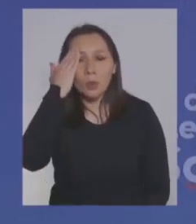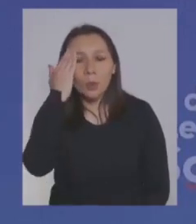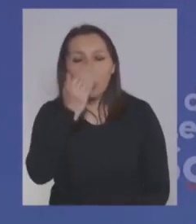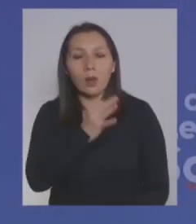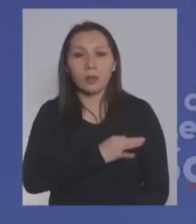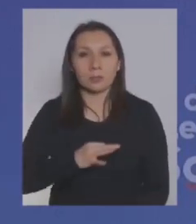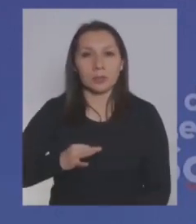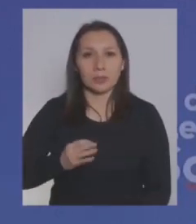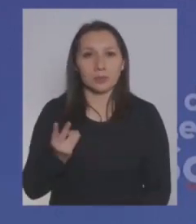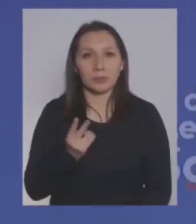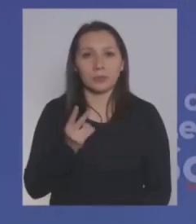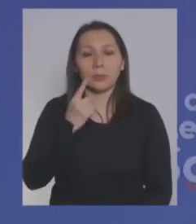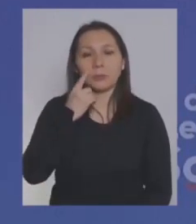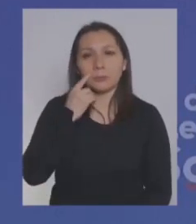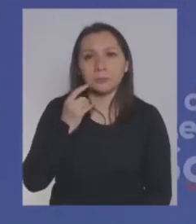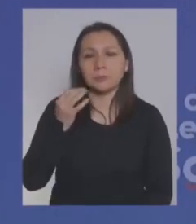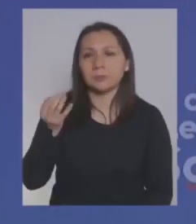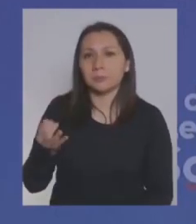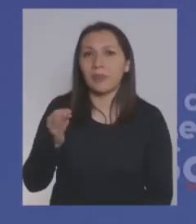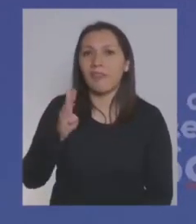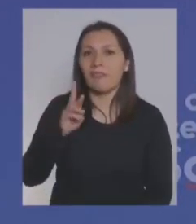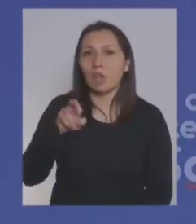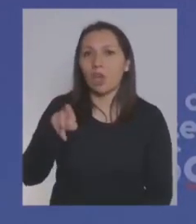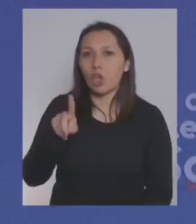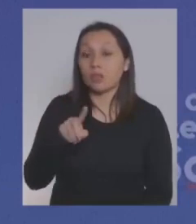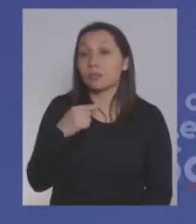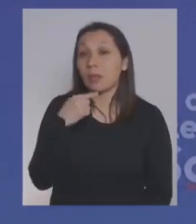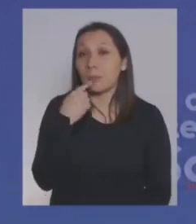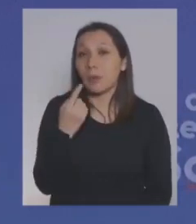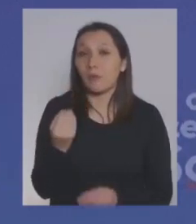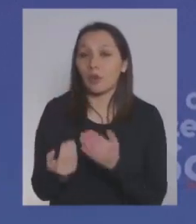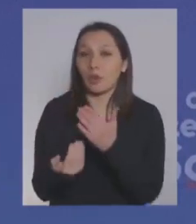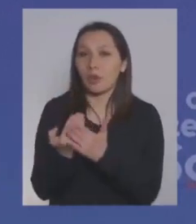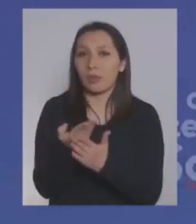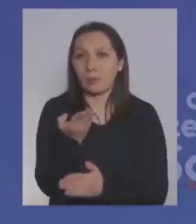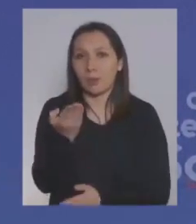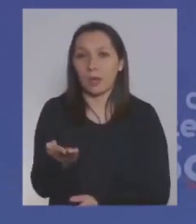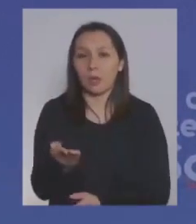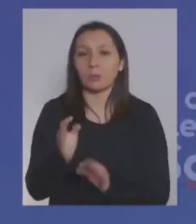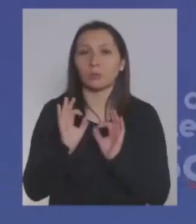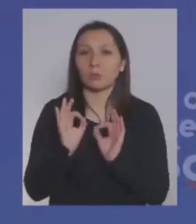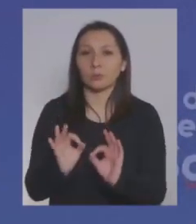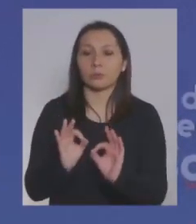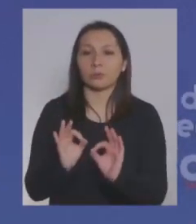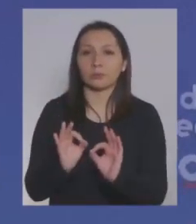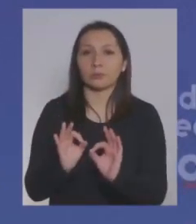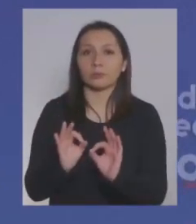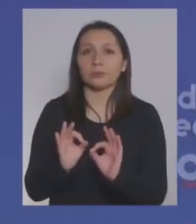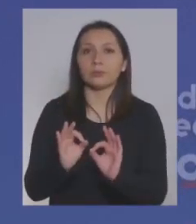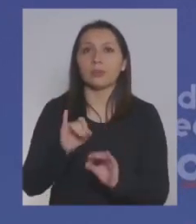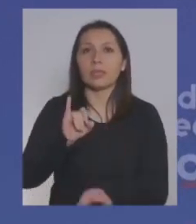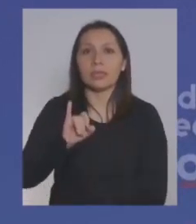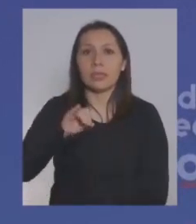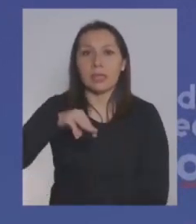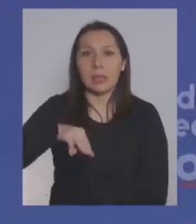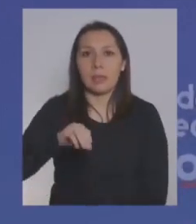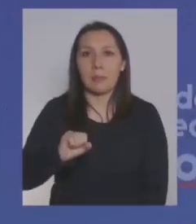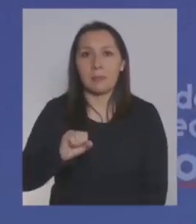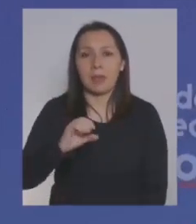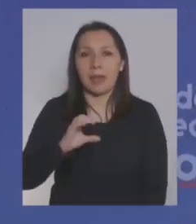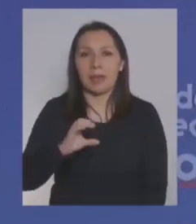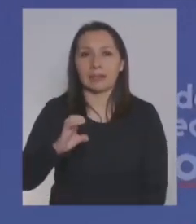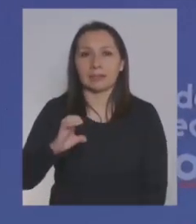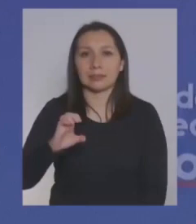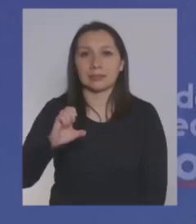ministras, ministro Ignacio Briones, buenos días. La pregunta es para usted, específicamente por el IMASEC que se dio a